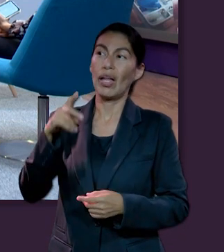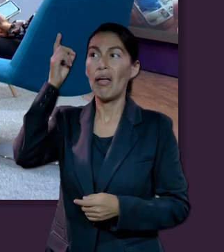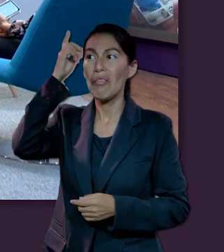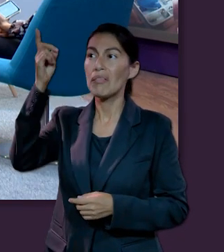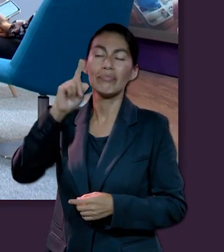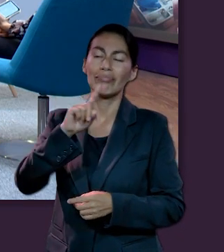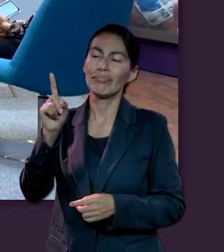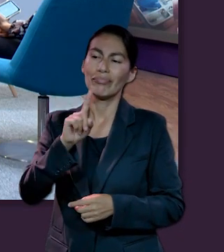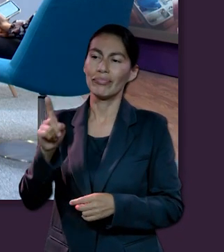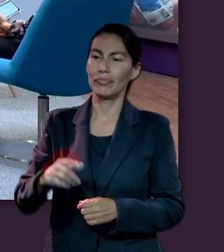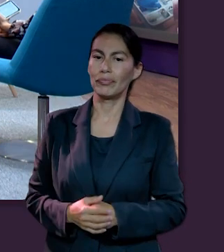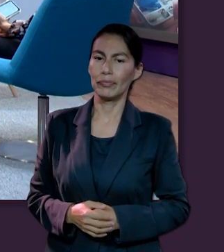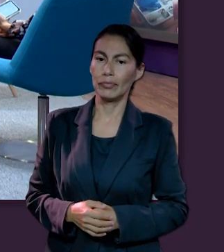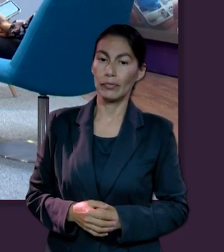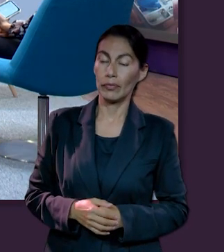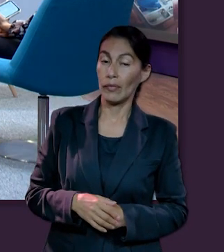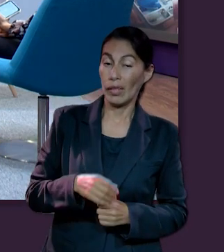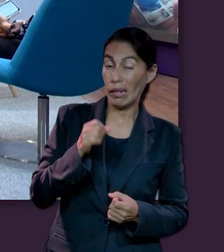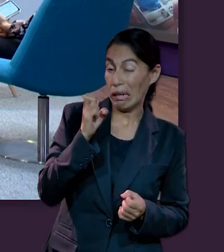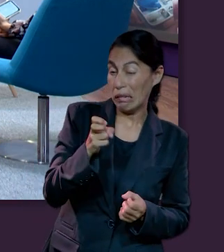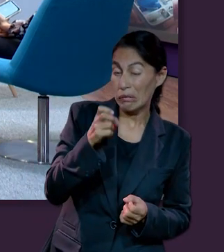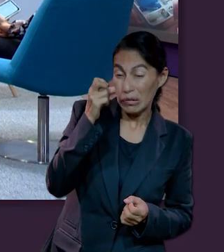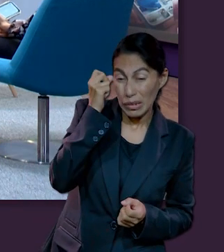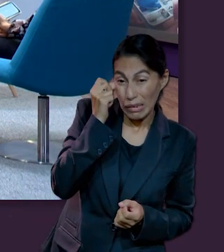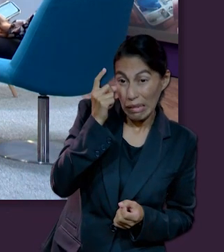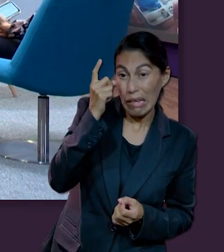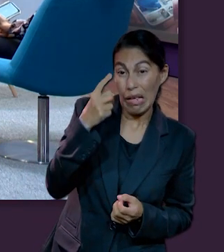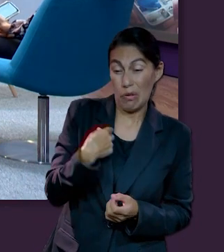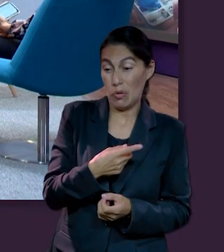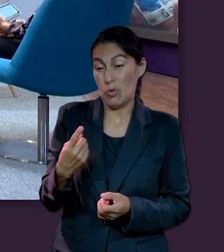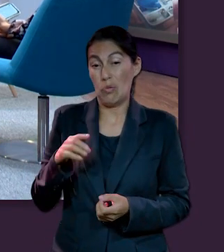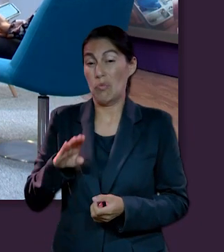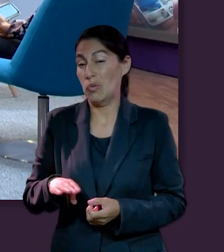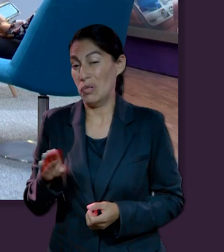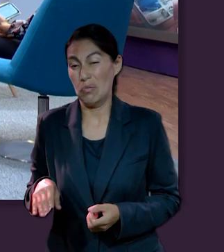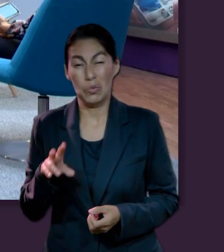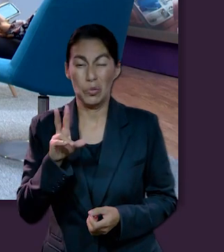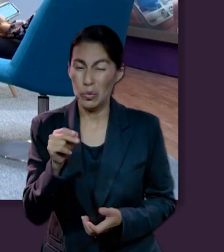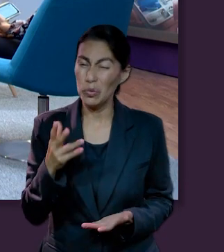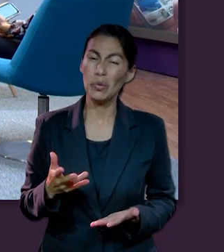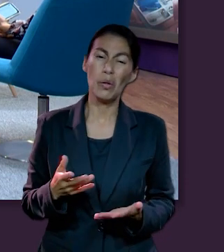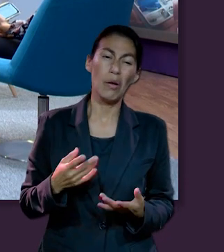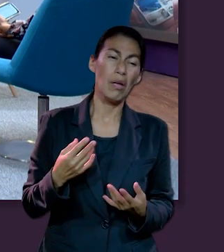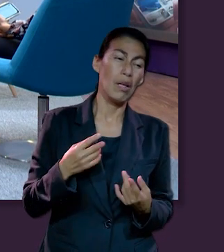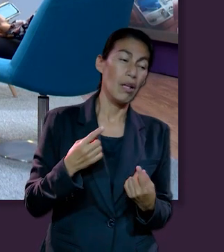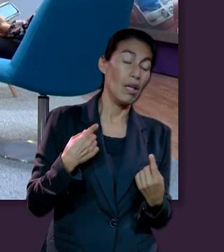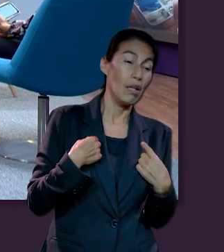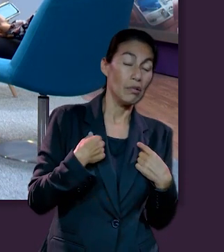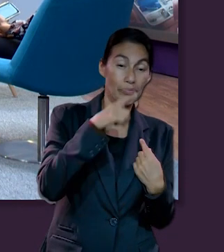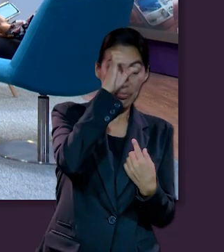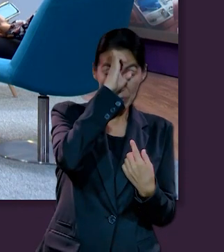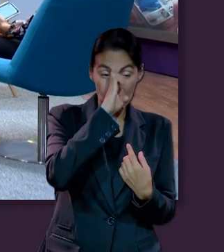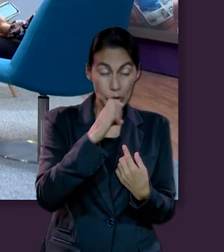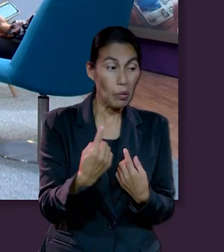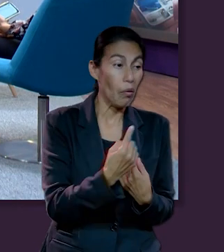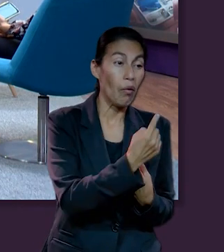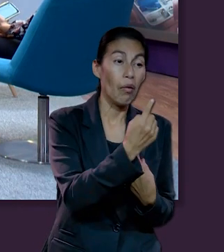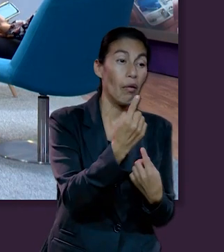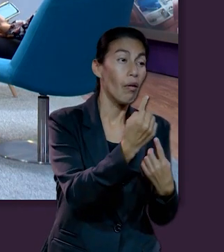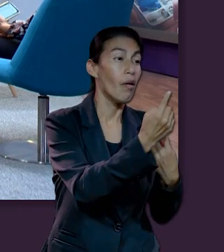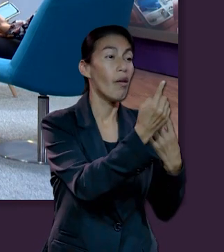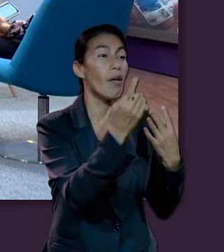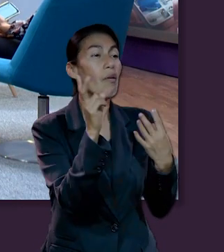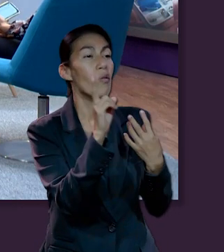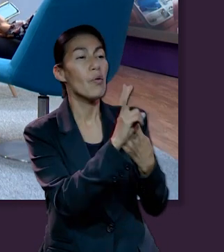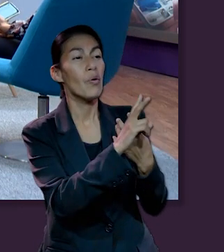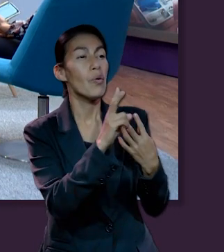esta idea de que no morimos, de que hay un más allá, de que nuestro espíritu queda flotando como un ente